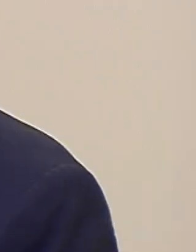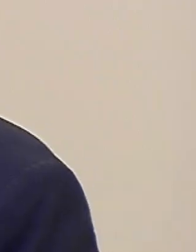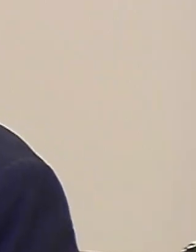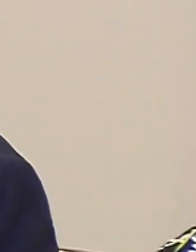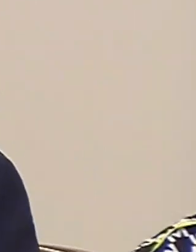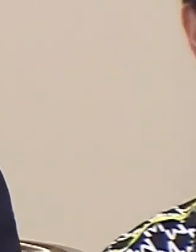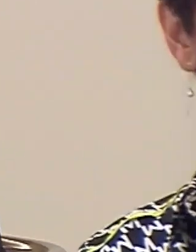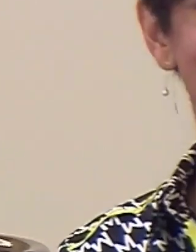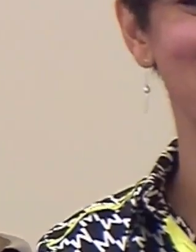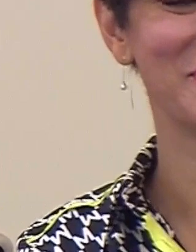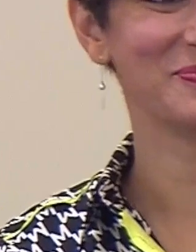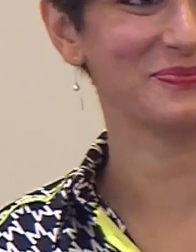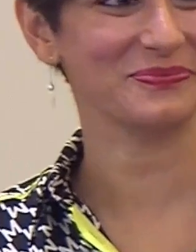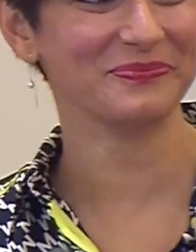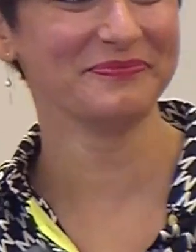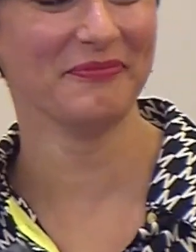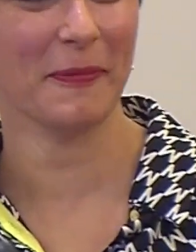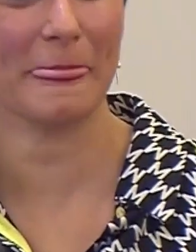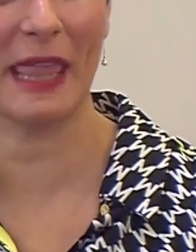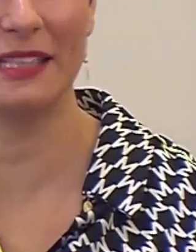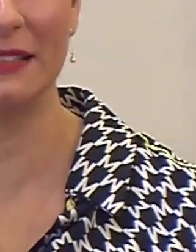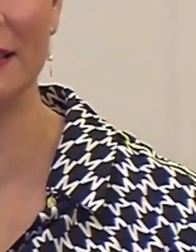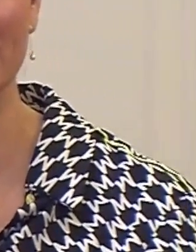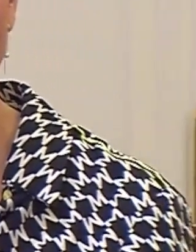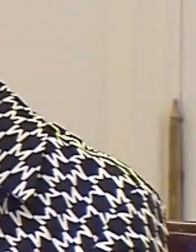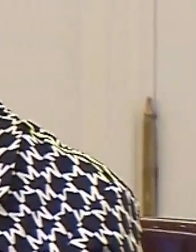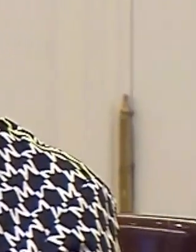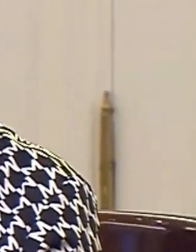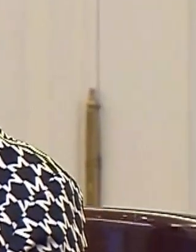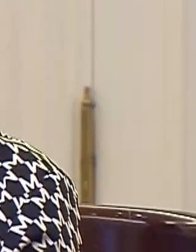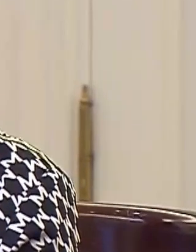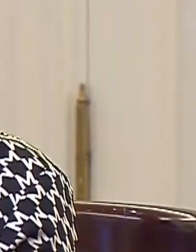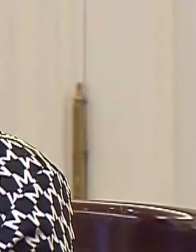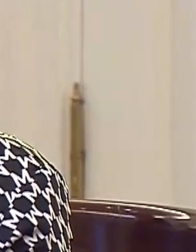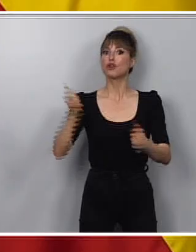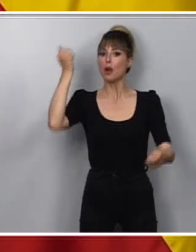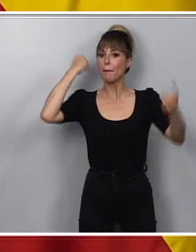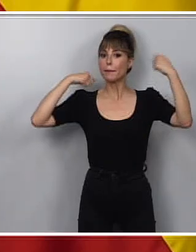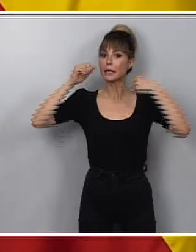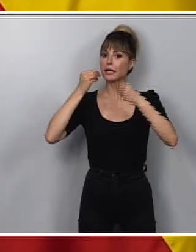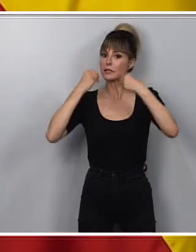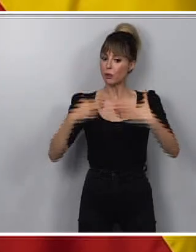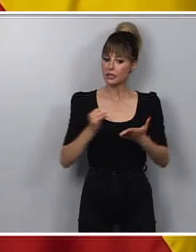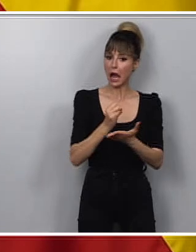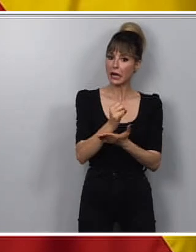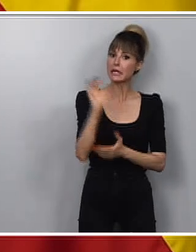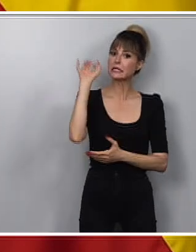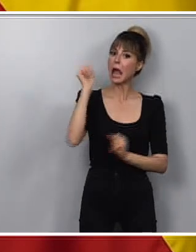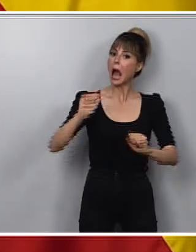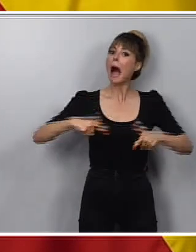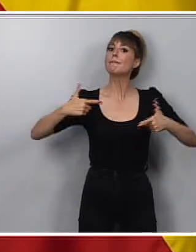hectáreas. Prevé también flexibilización en relación con las buenas prácticas agrarias y ambientales,